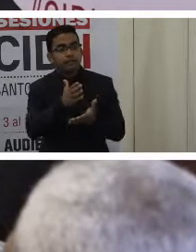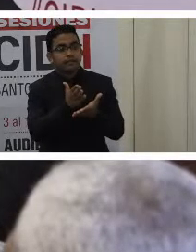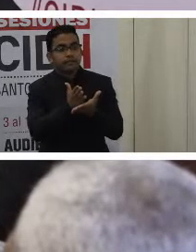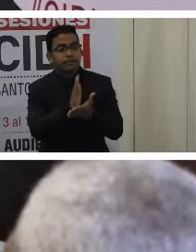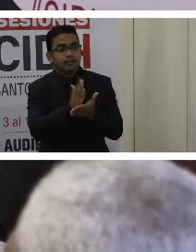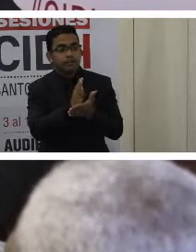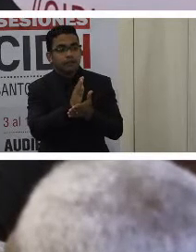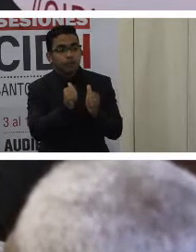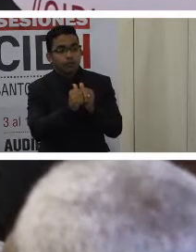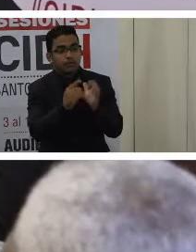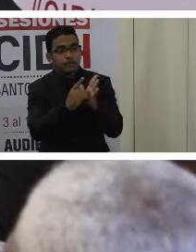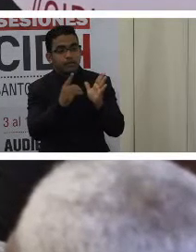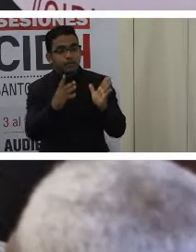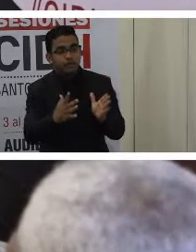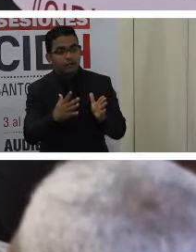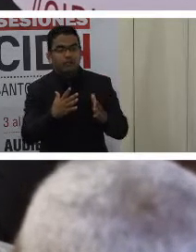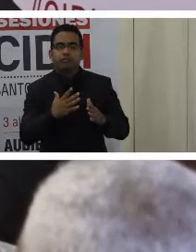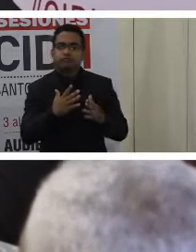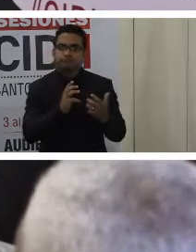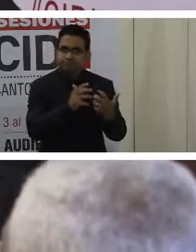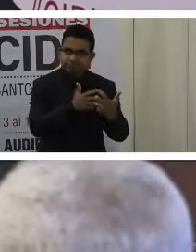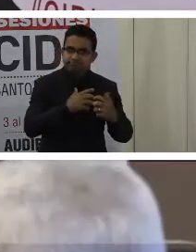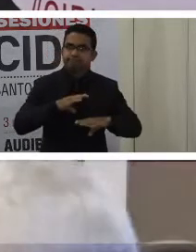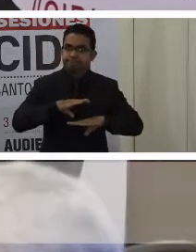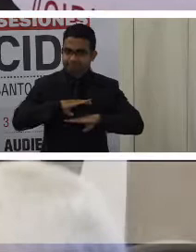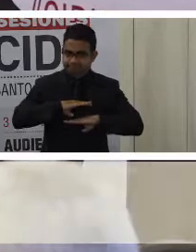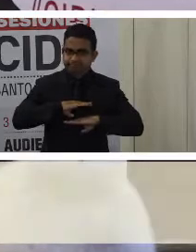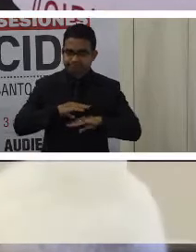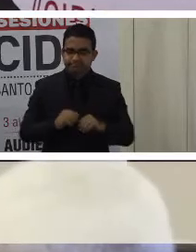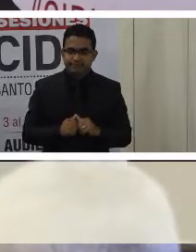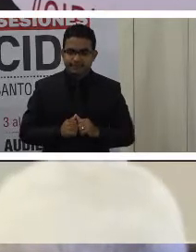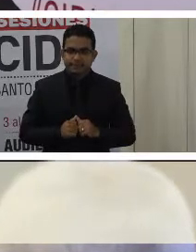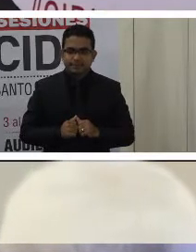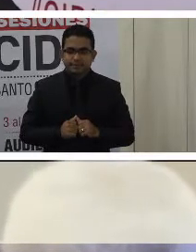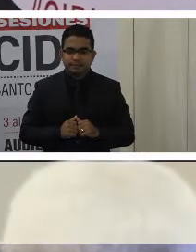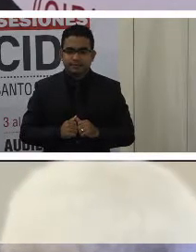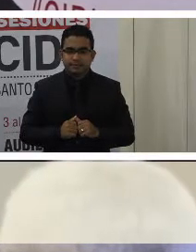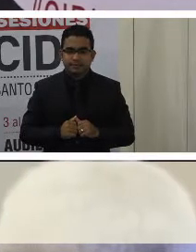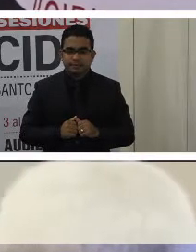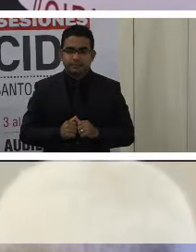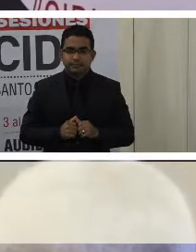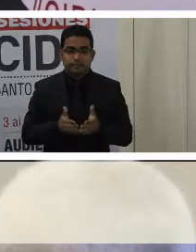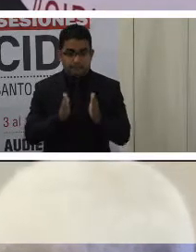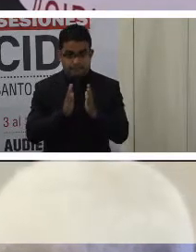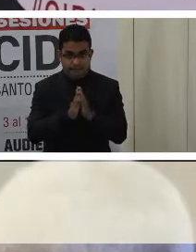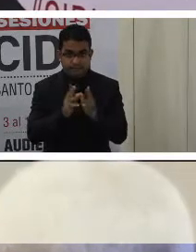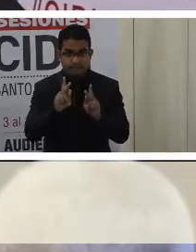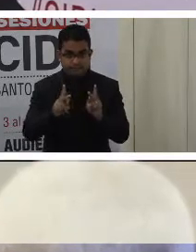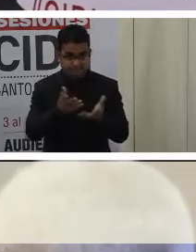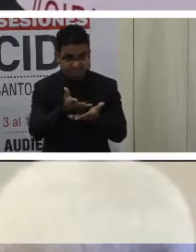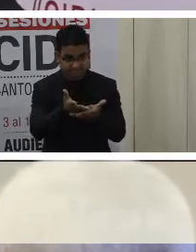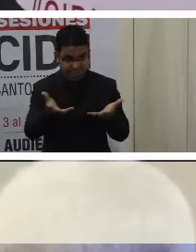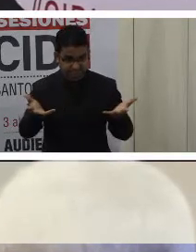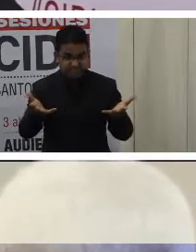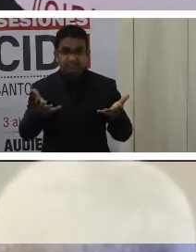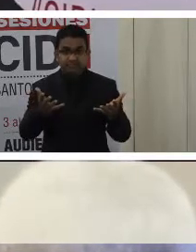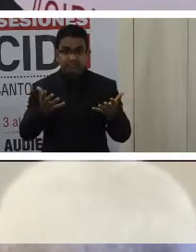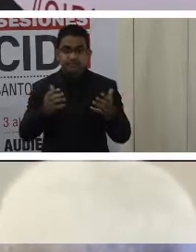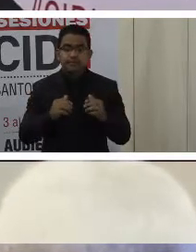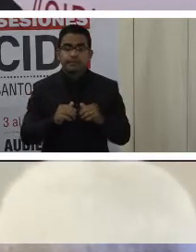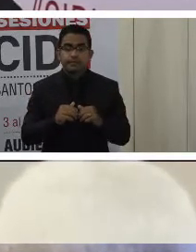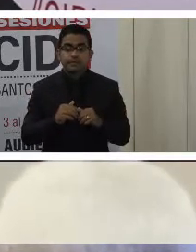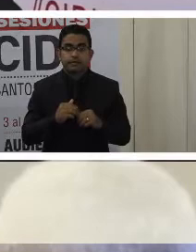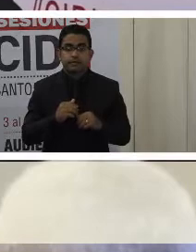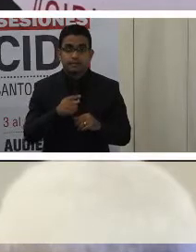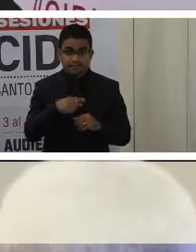con discapacidad. Le vamos a solicitar a la sociedad civil que en razón